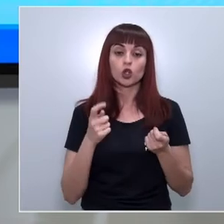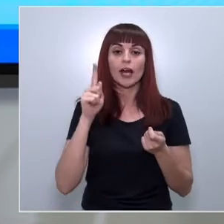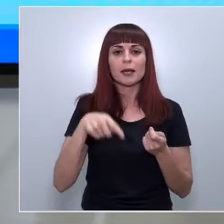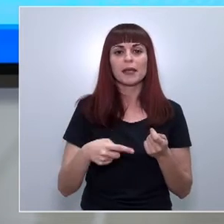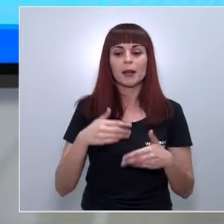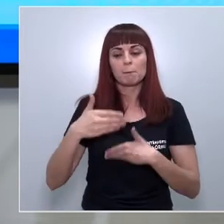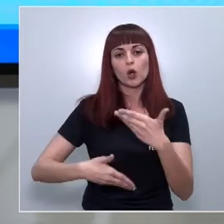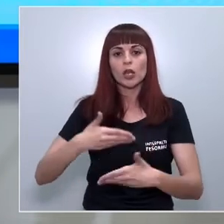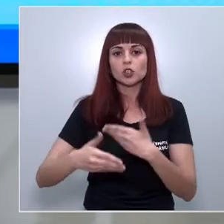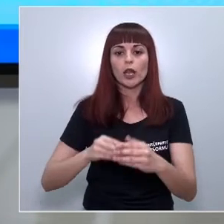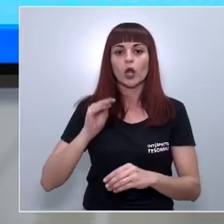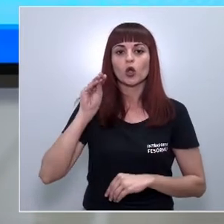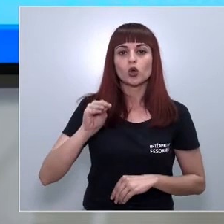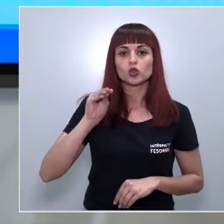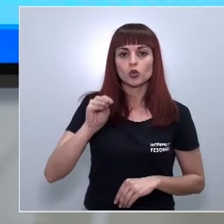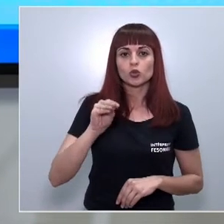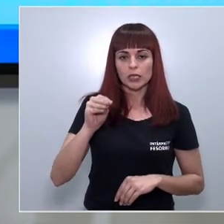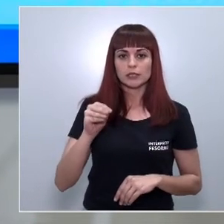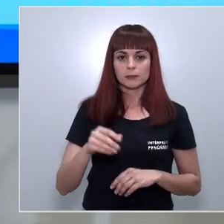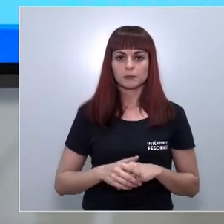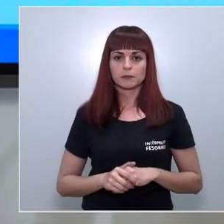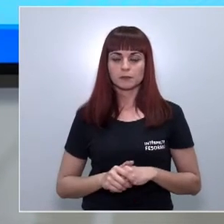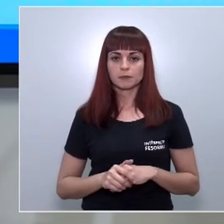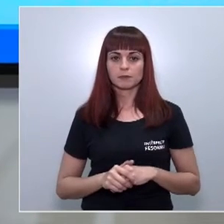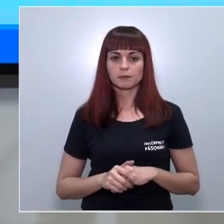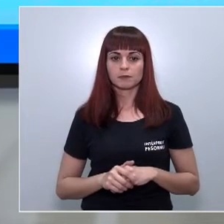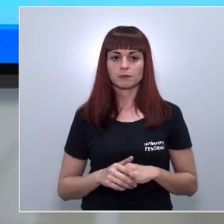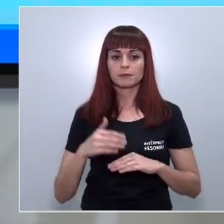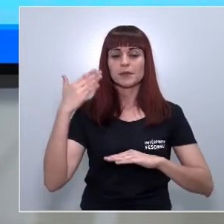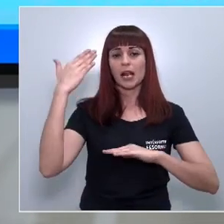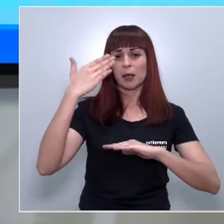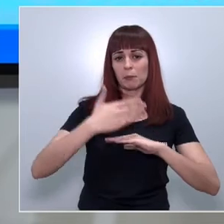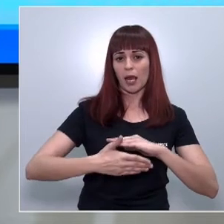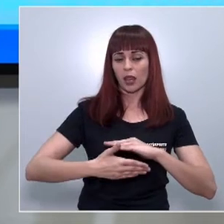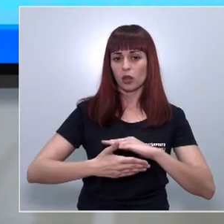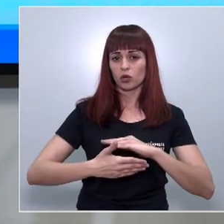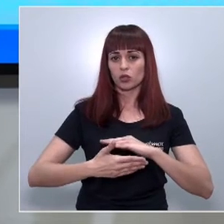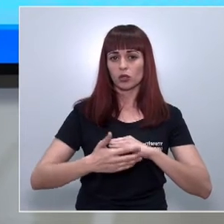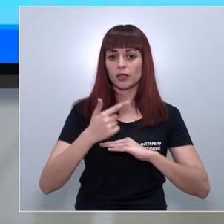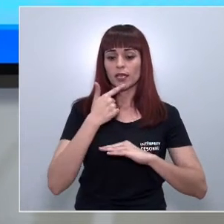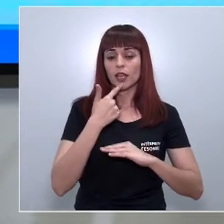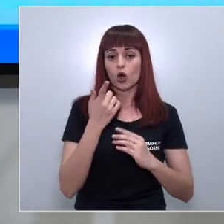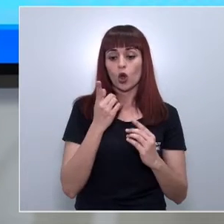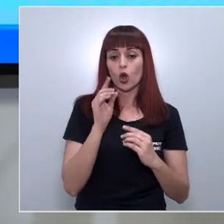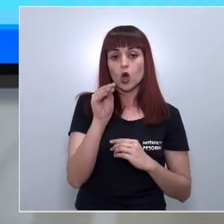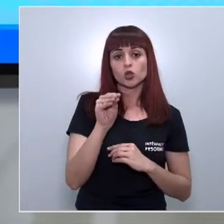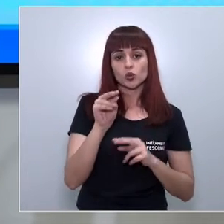consultas que debe llevar a cabo el órgano sustantivo acotando el plazo y estableciendo que las consultas ambientales y